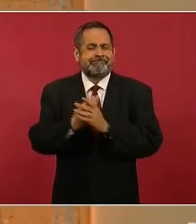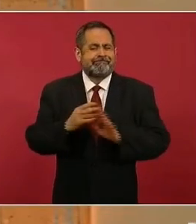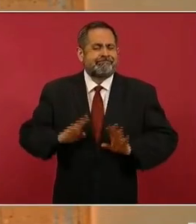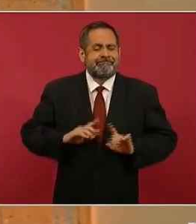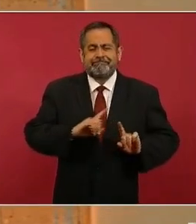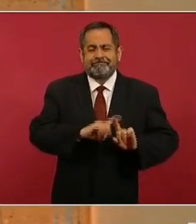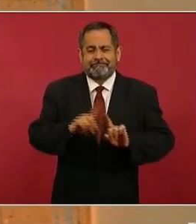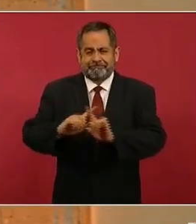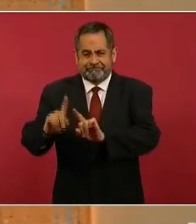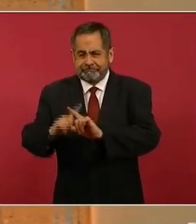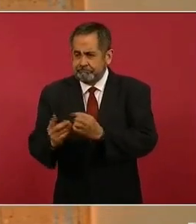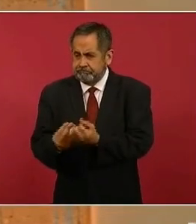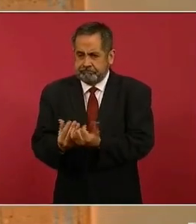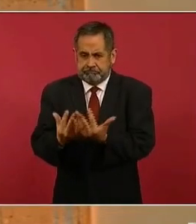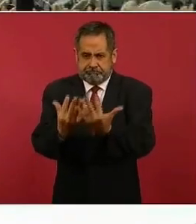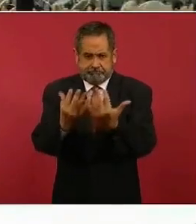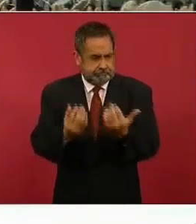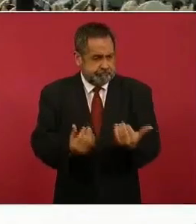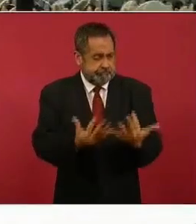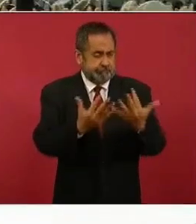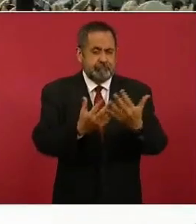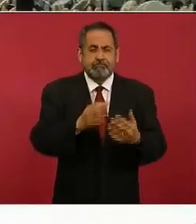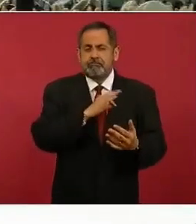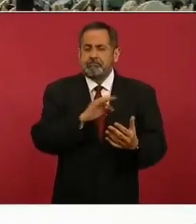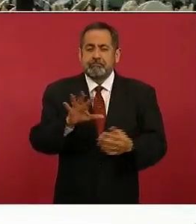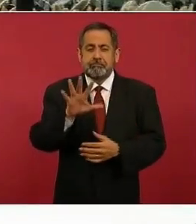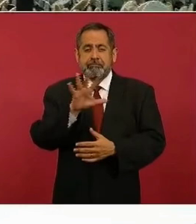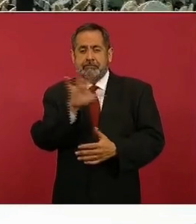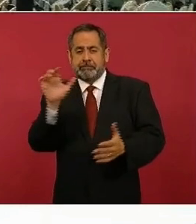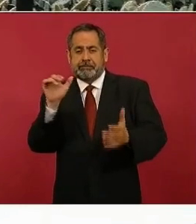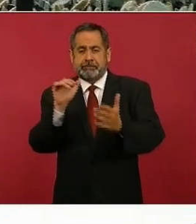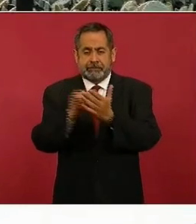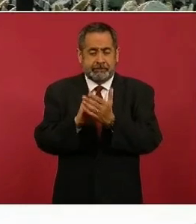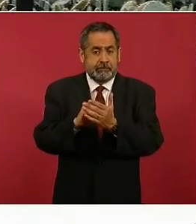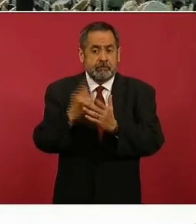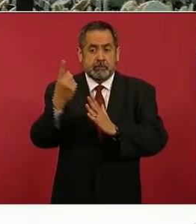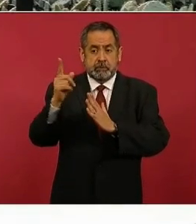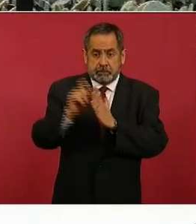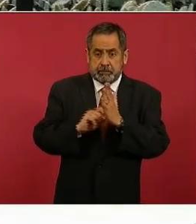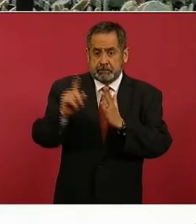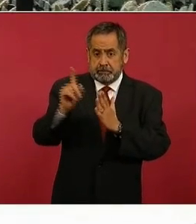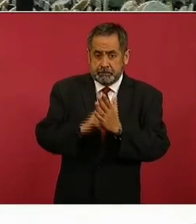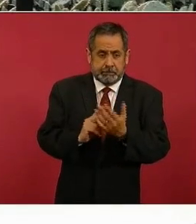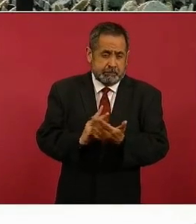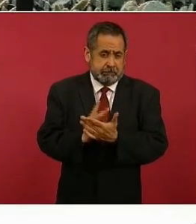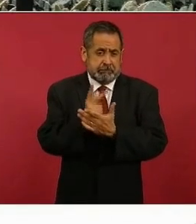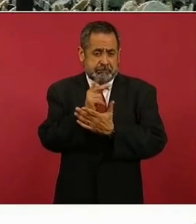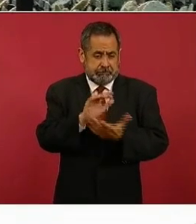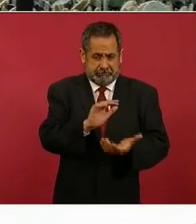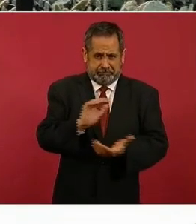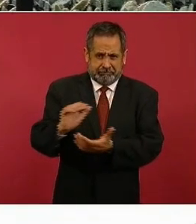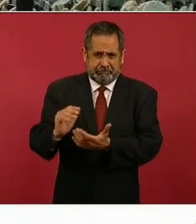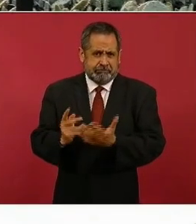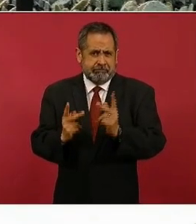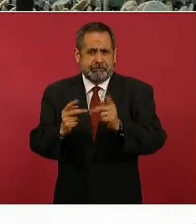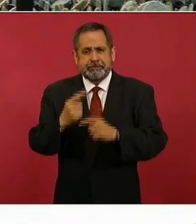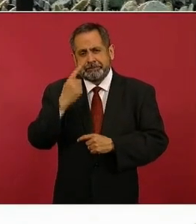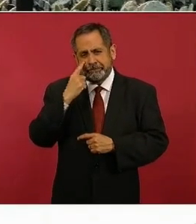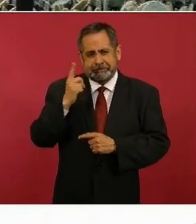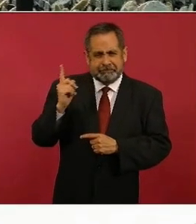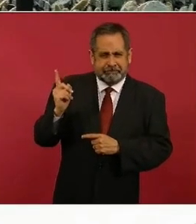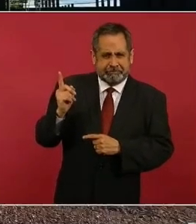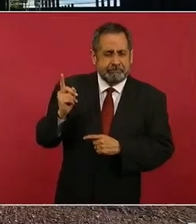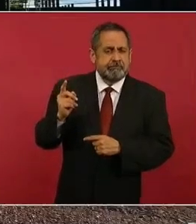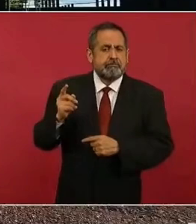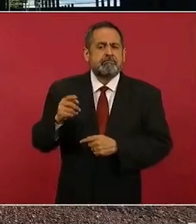y estamos produciendo cerca de 500 mil plantas mensuales. Adelante, les voy a presentar algunas imágenes, es un pabellón